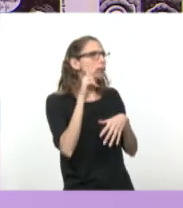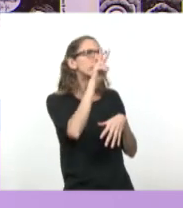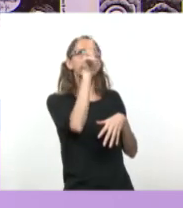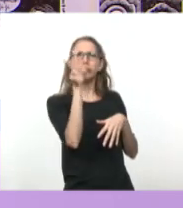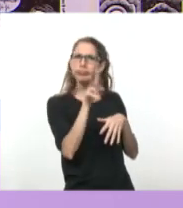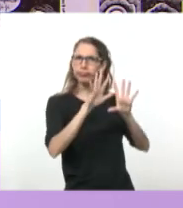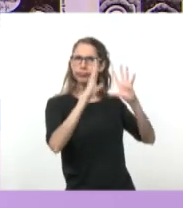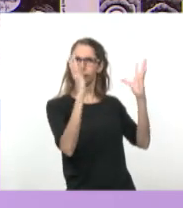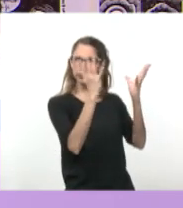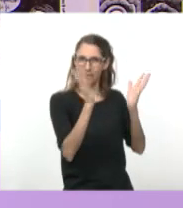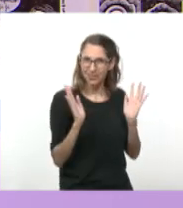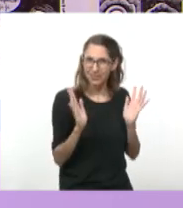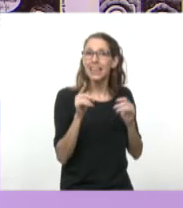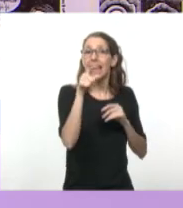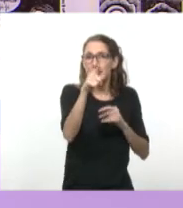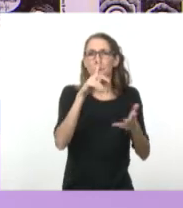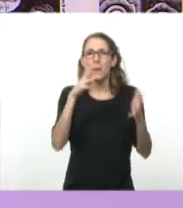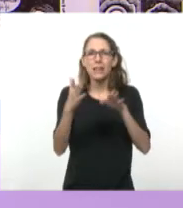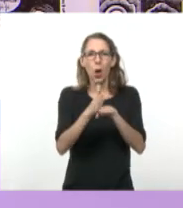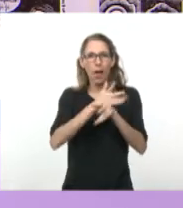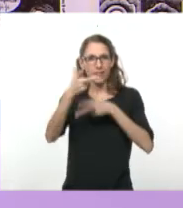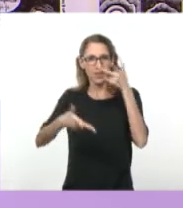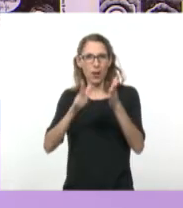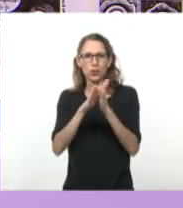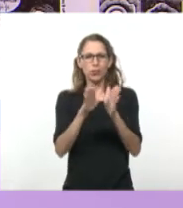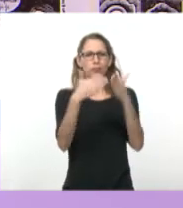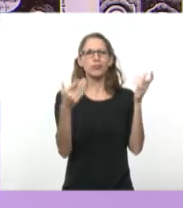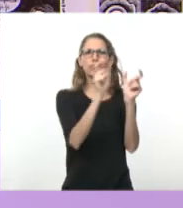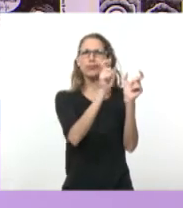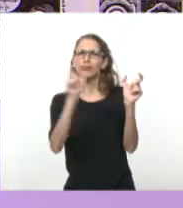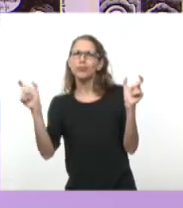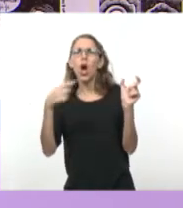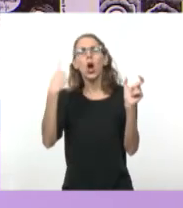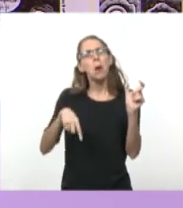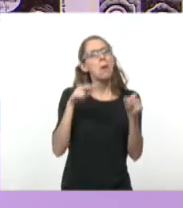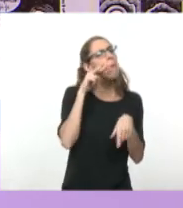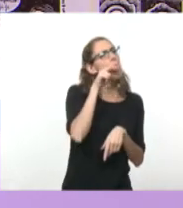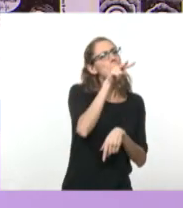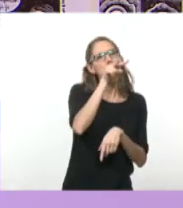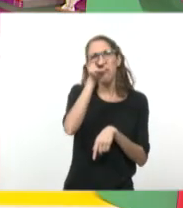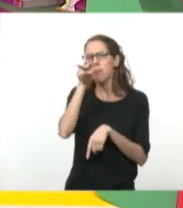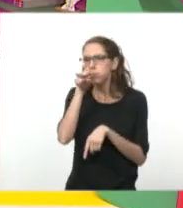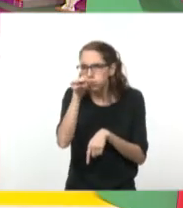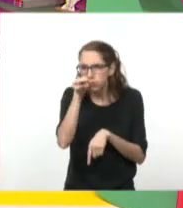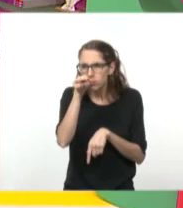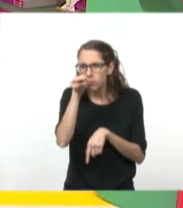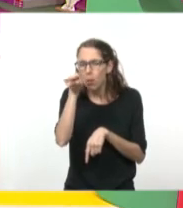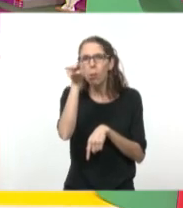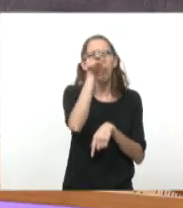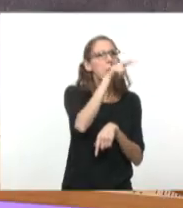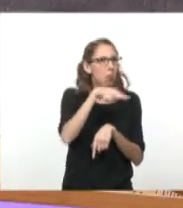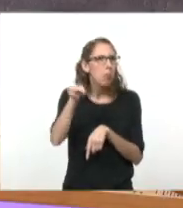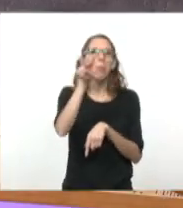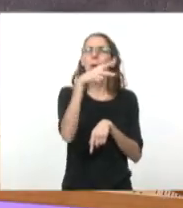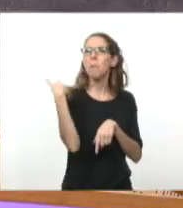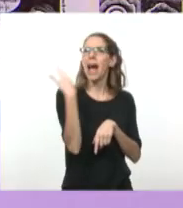se refiere esto que decías de los pasajes y contrastes. En qué puntos la mirada se frena y en qué puntos puede recorrer rápidamente los lugares.